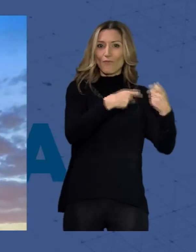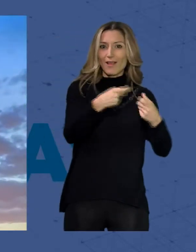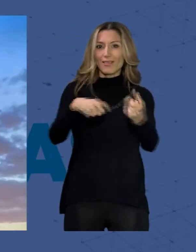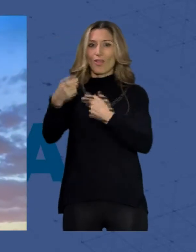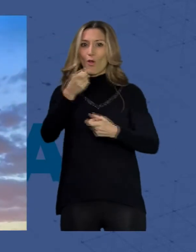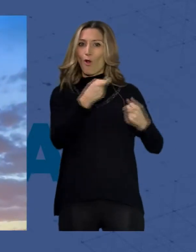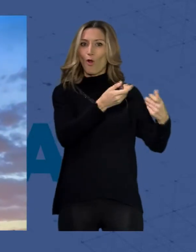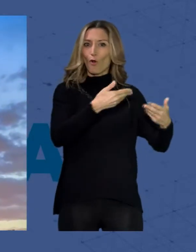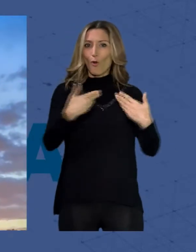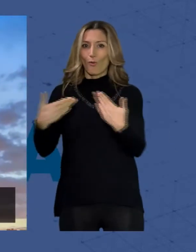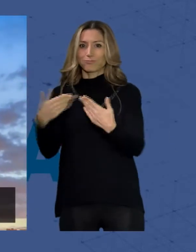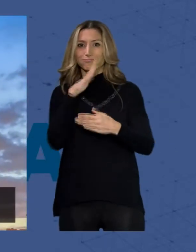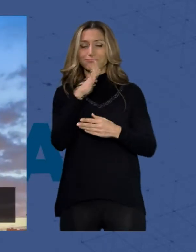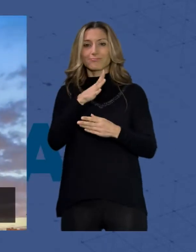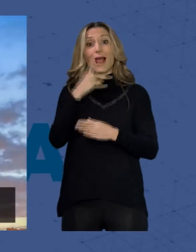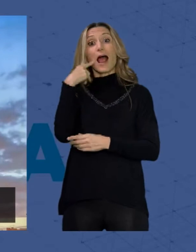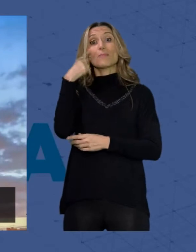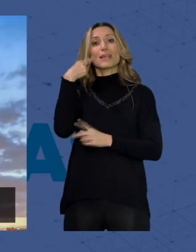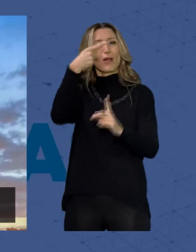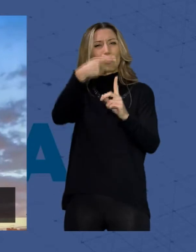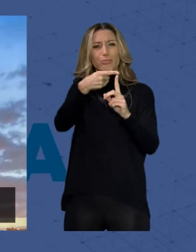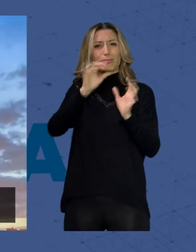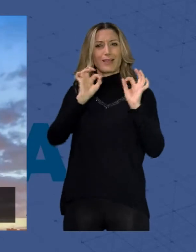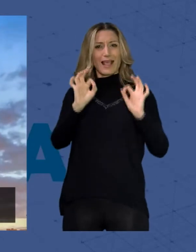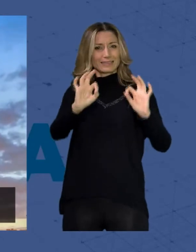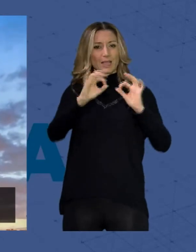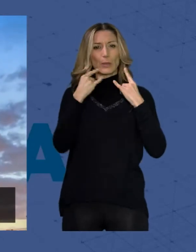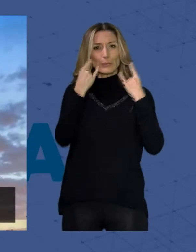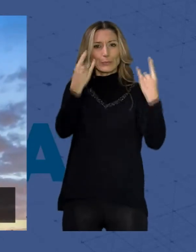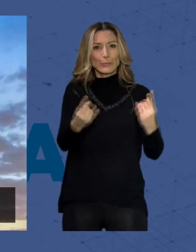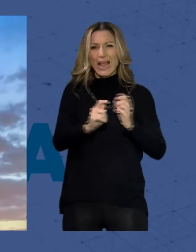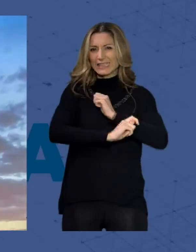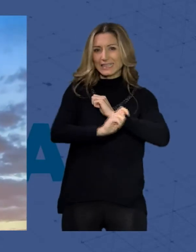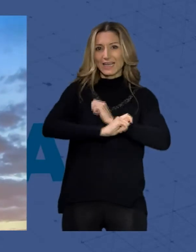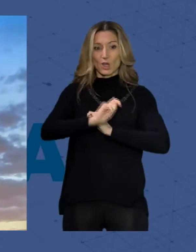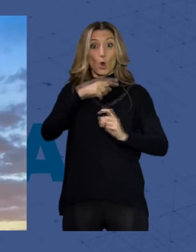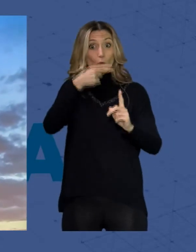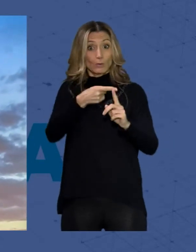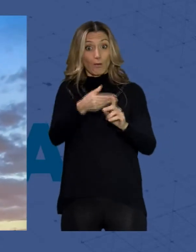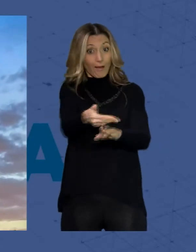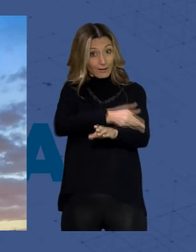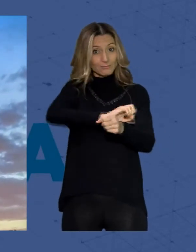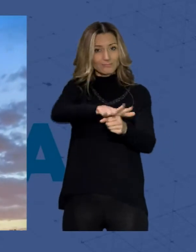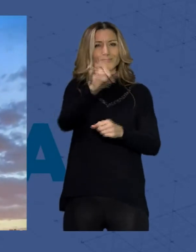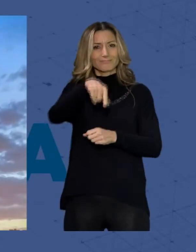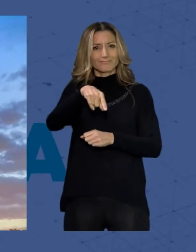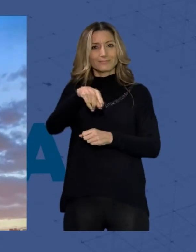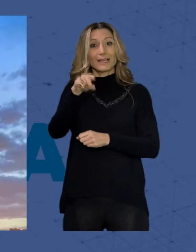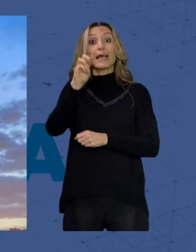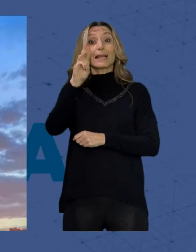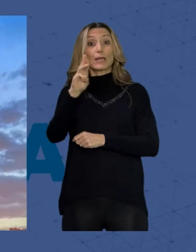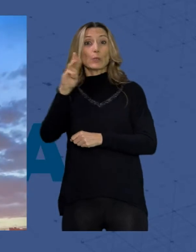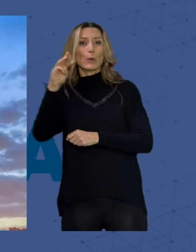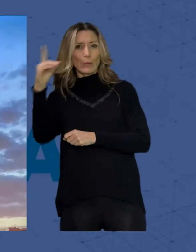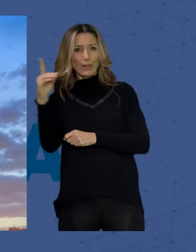Ciudad. Para nosotros, turismo británico es fundamental, es estratégico. Antes de la pandemia, el Reino Unido era el país